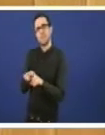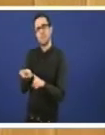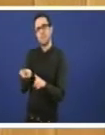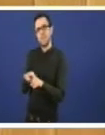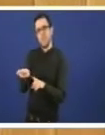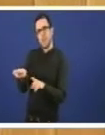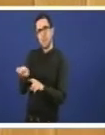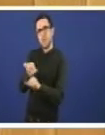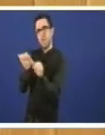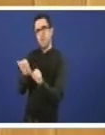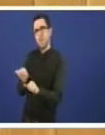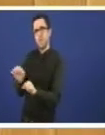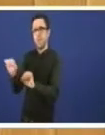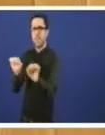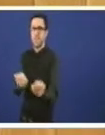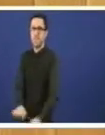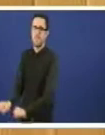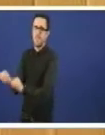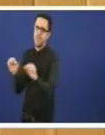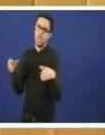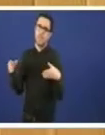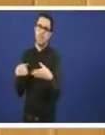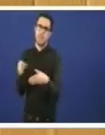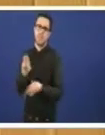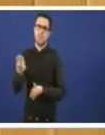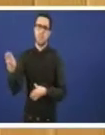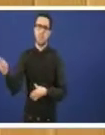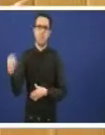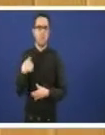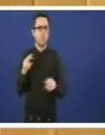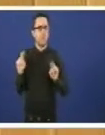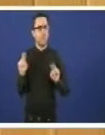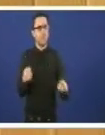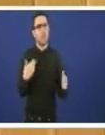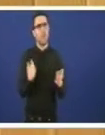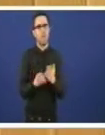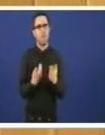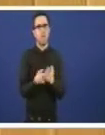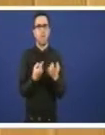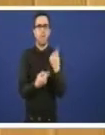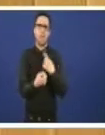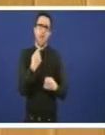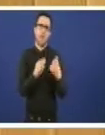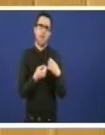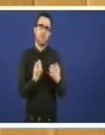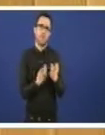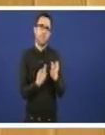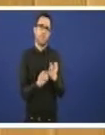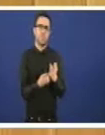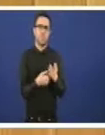Popular. E non hai máis que remitirse aos datos onde se comproba como ao contrario do que acontece En outros lugares,